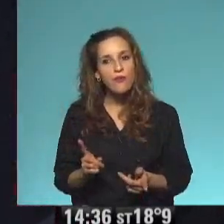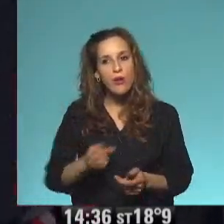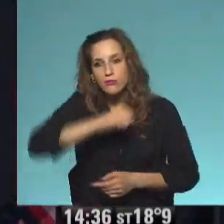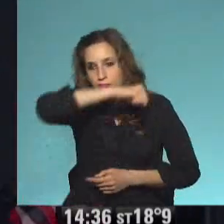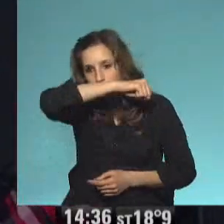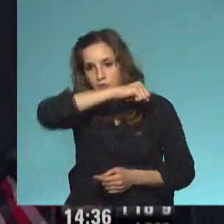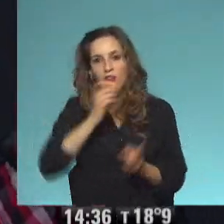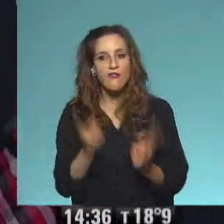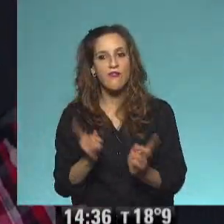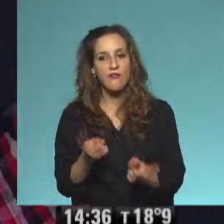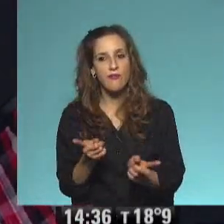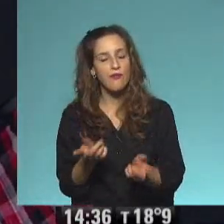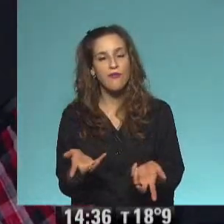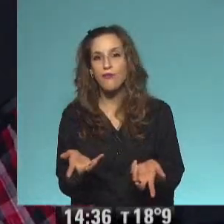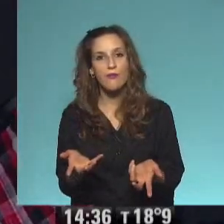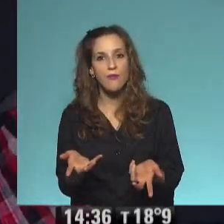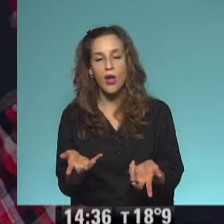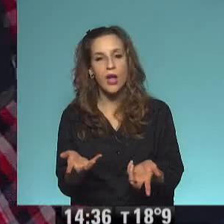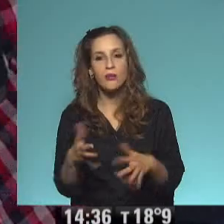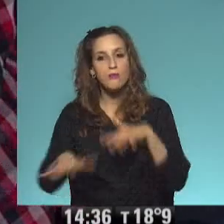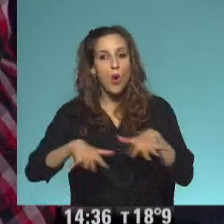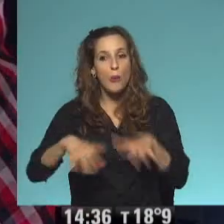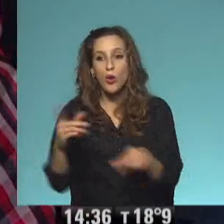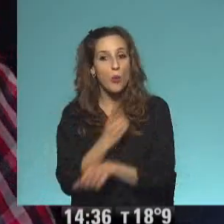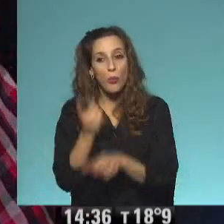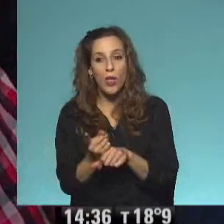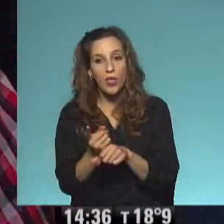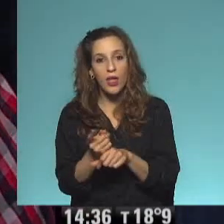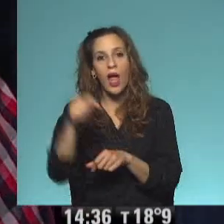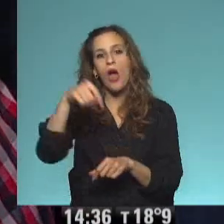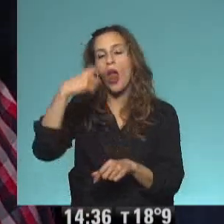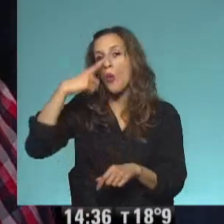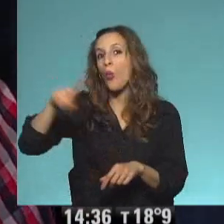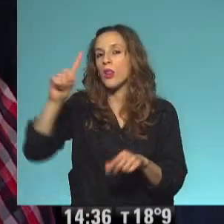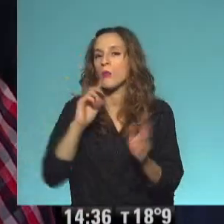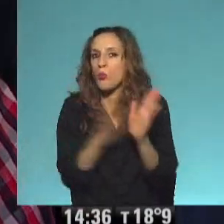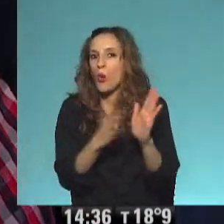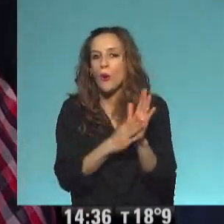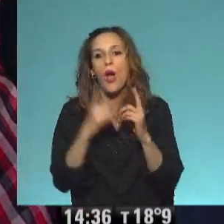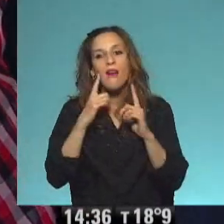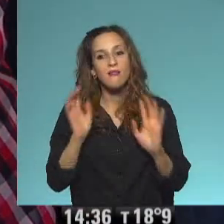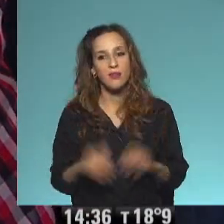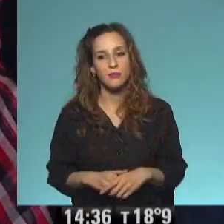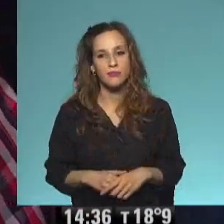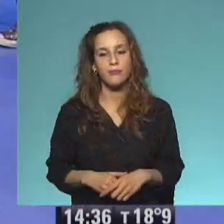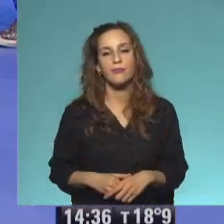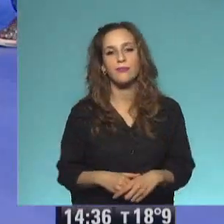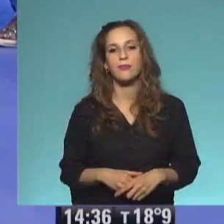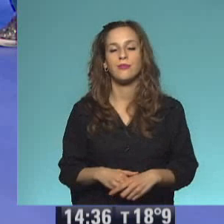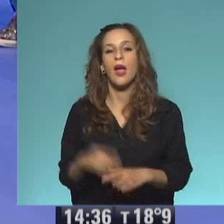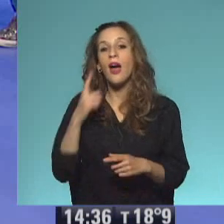descongelarlo a Emiliano. Pero bueno, tengo un último hechizo. ver si me funciona. Nuria,